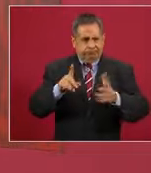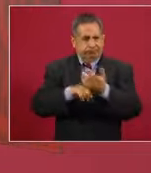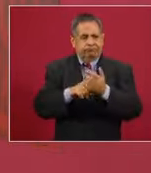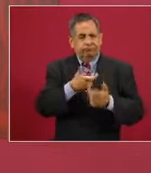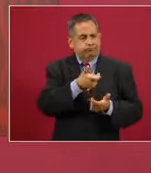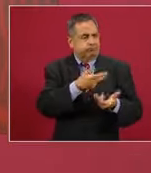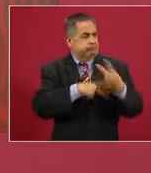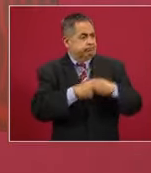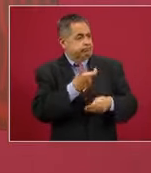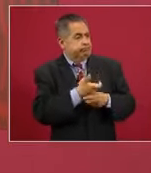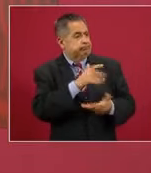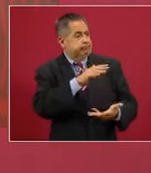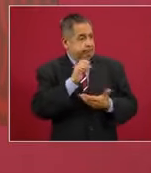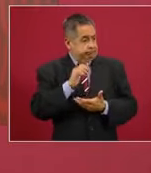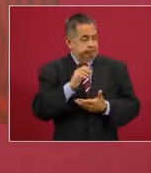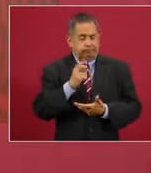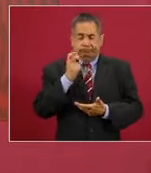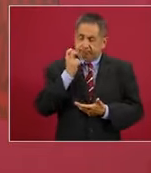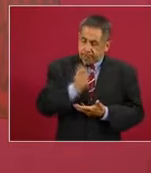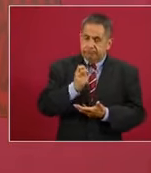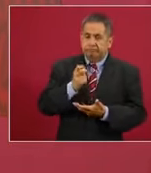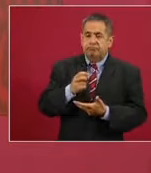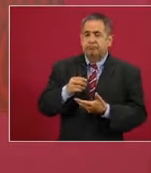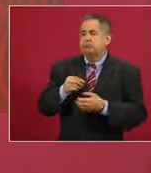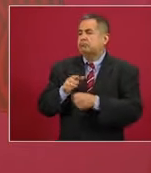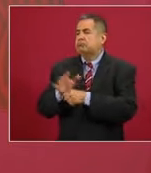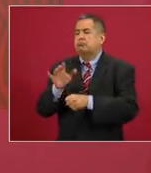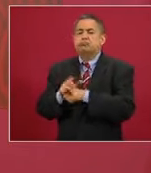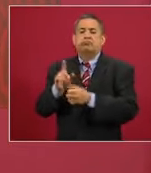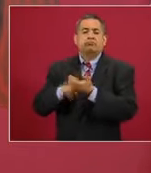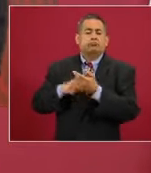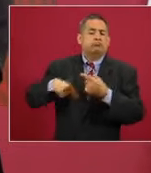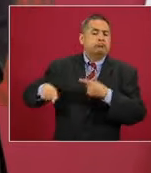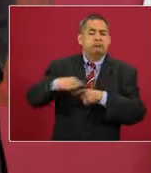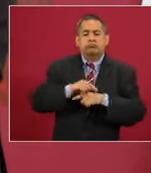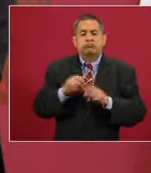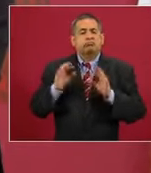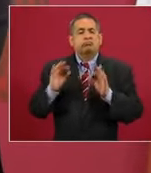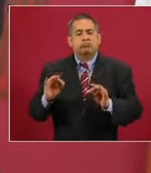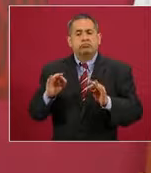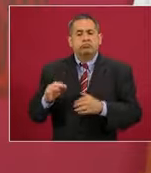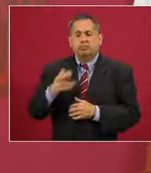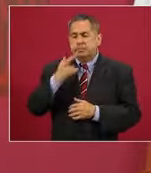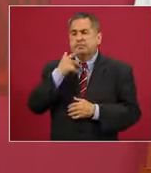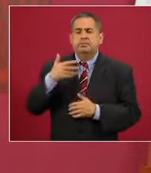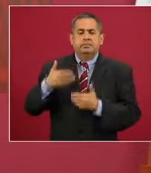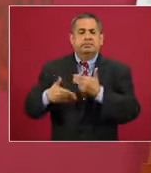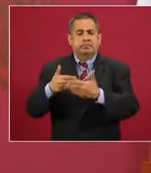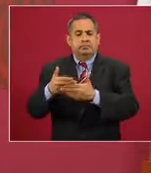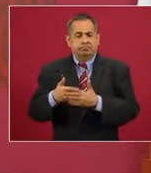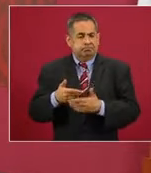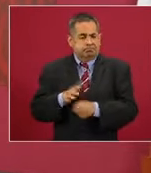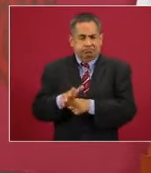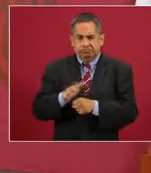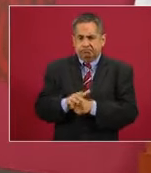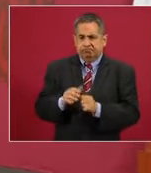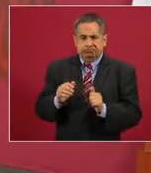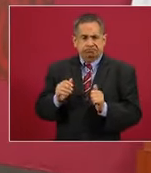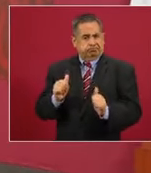vamos a estar ahora sí que más preparados